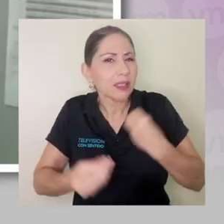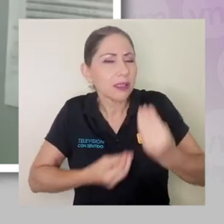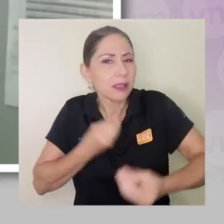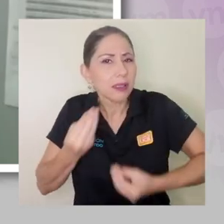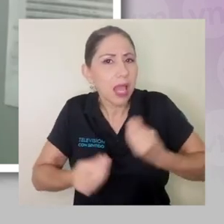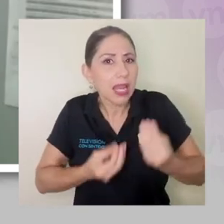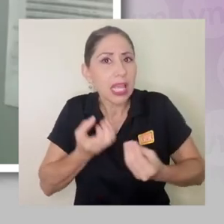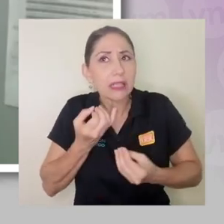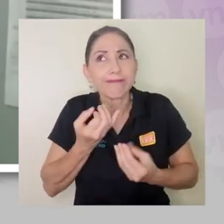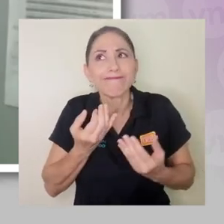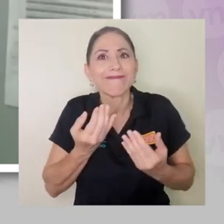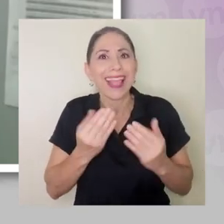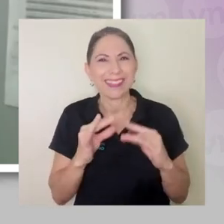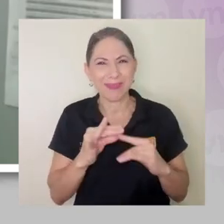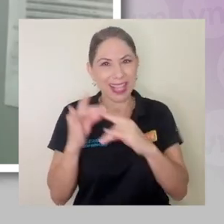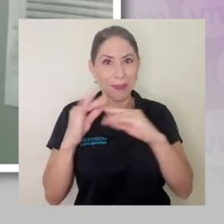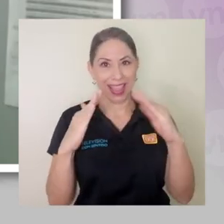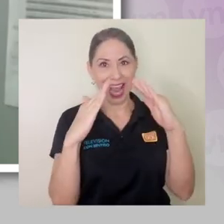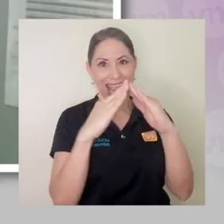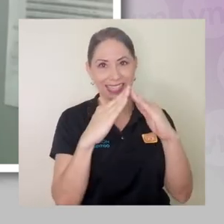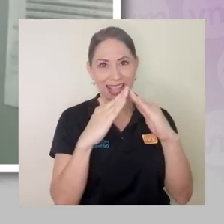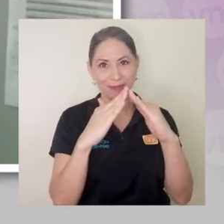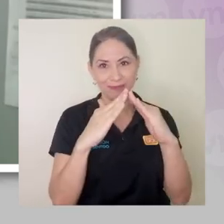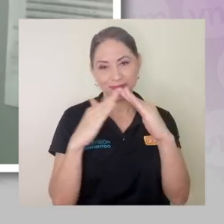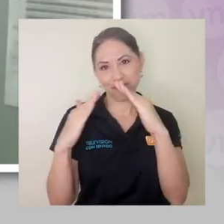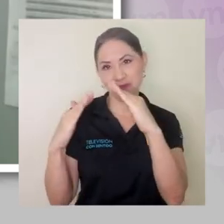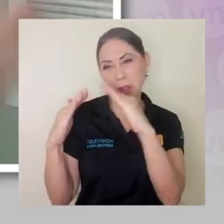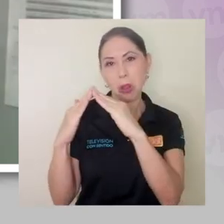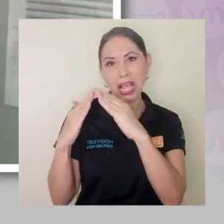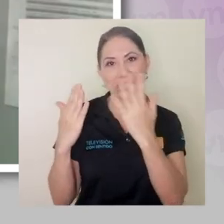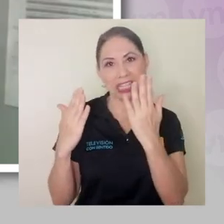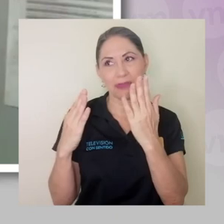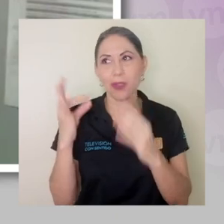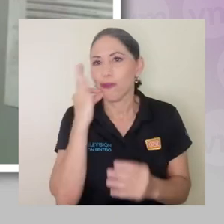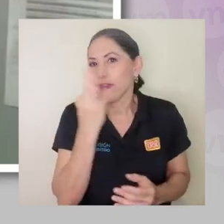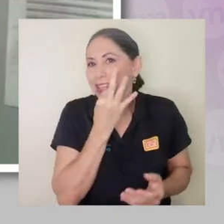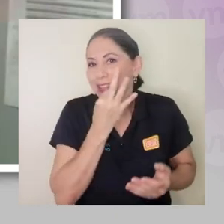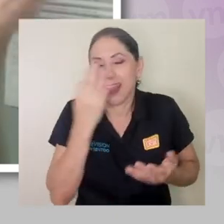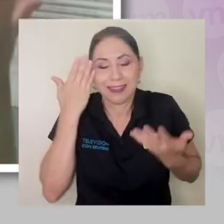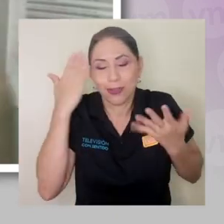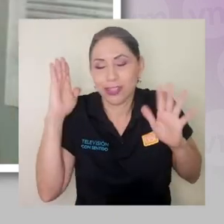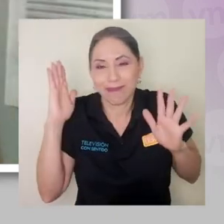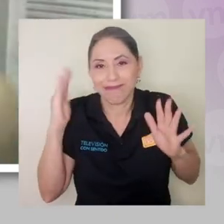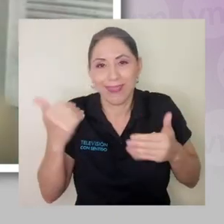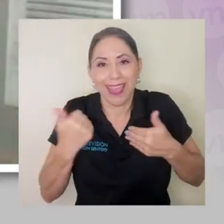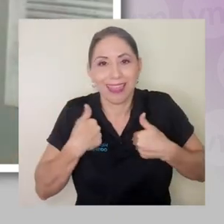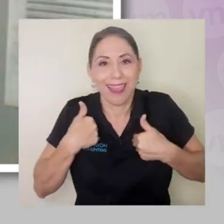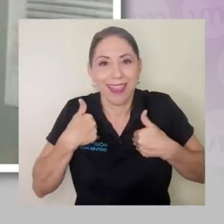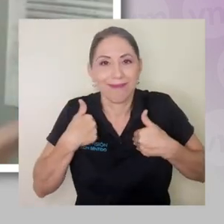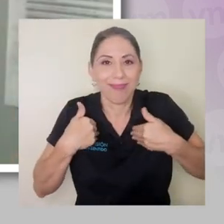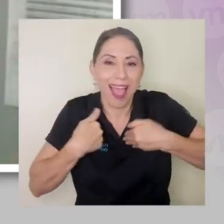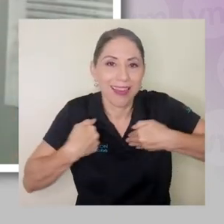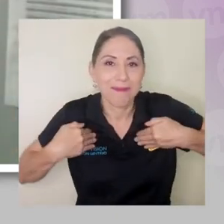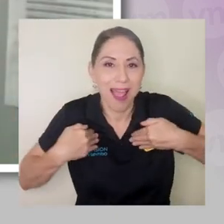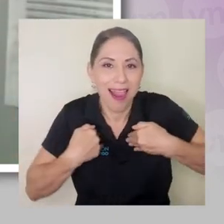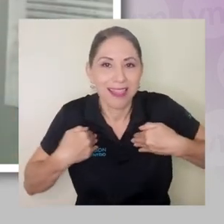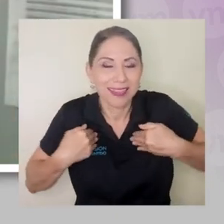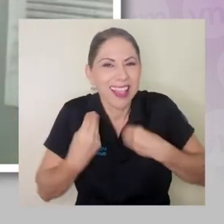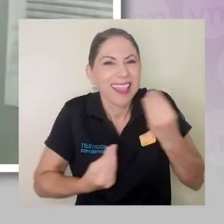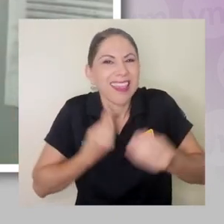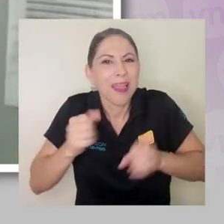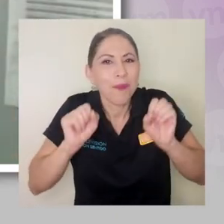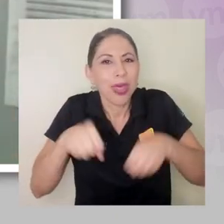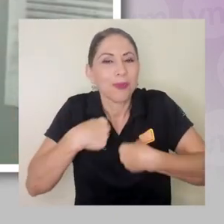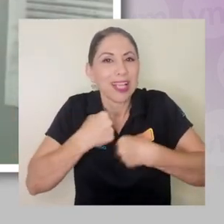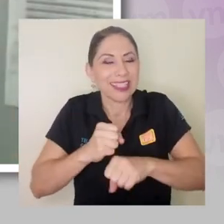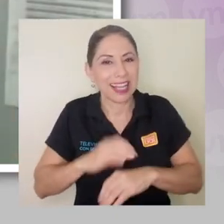finalmente estamos, ¿verdad? En la casa, más que todo, bueno, qué sé yo, casas, fincas, no sé, que tienen animales y todo, ¿Qué podemos